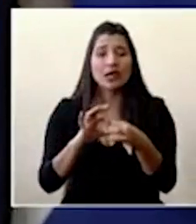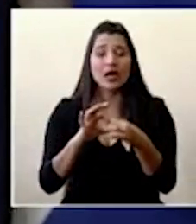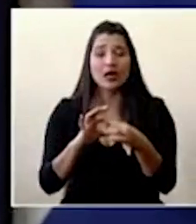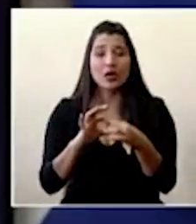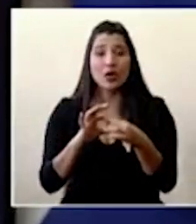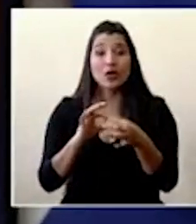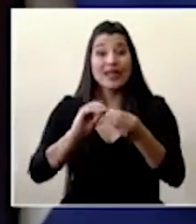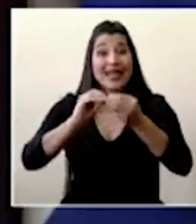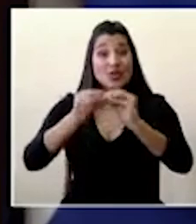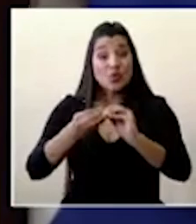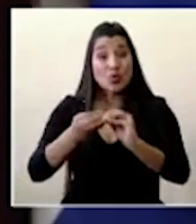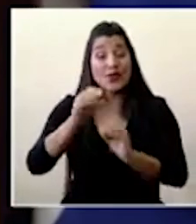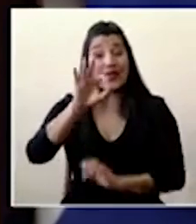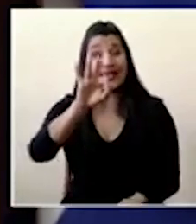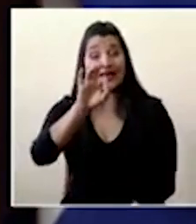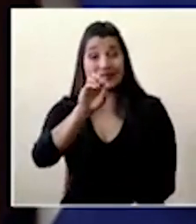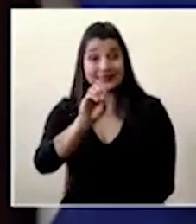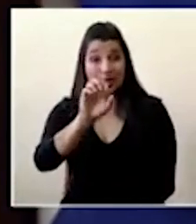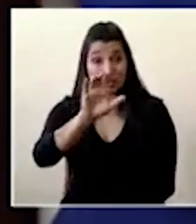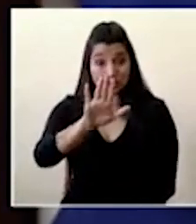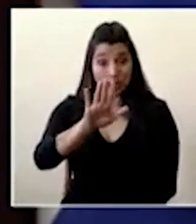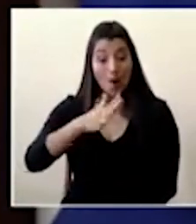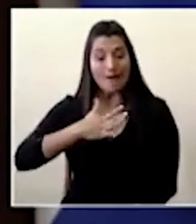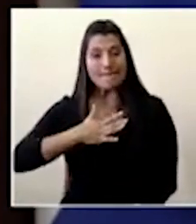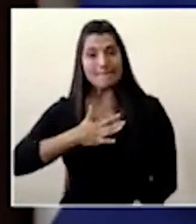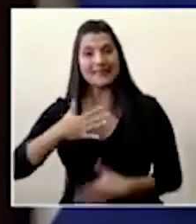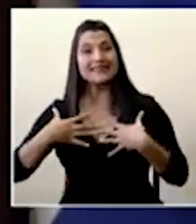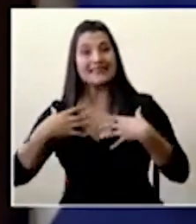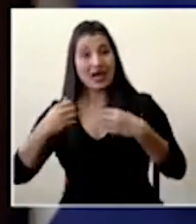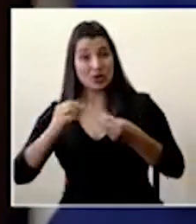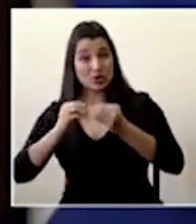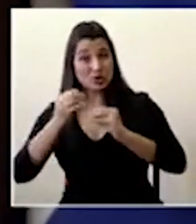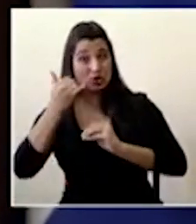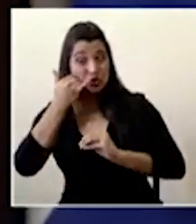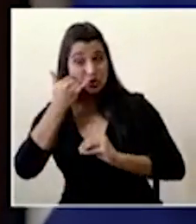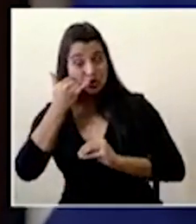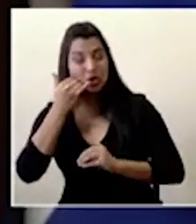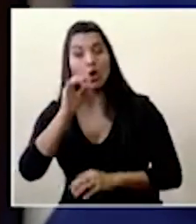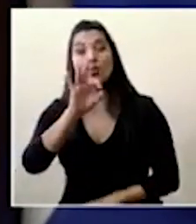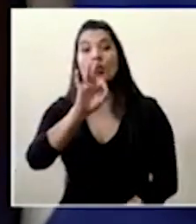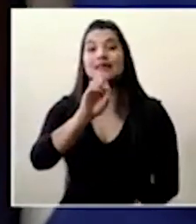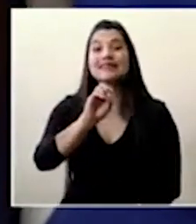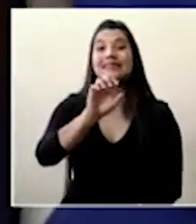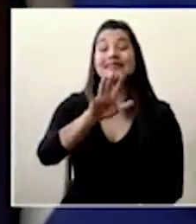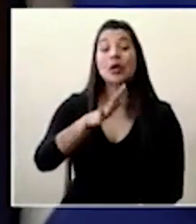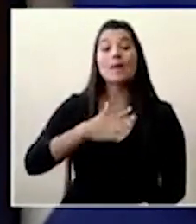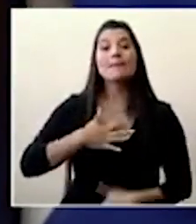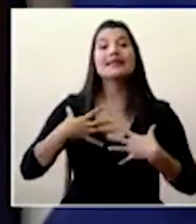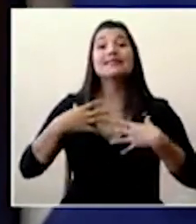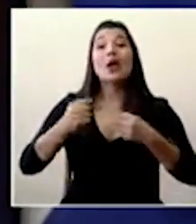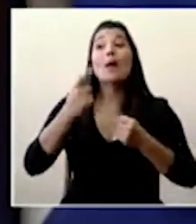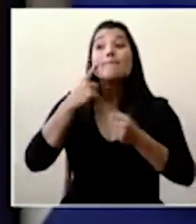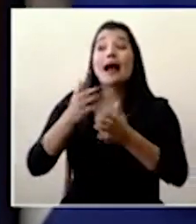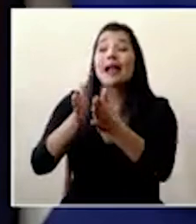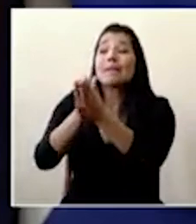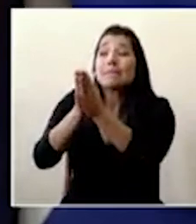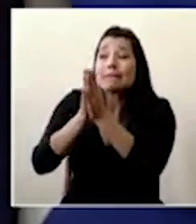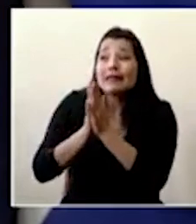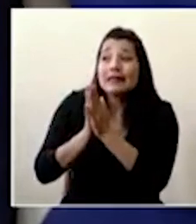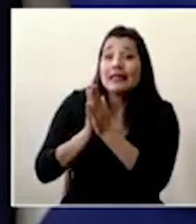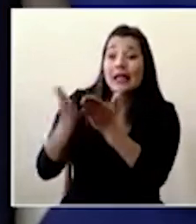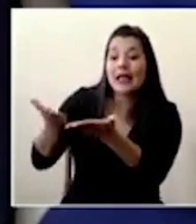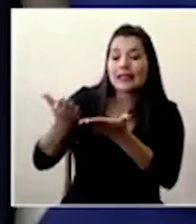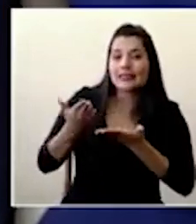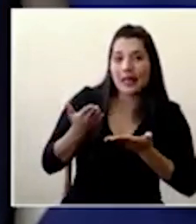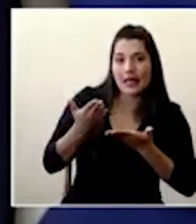905 Mi Salud para solicitar la entrega a domicilio de medicamentos.